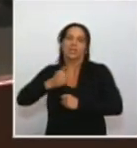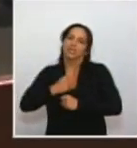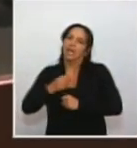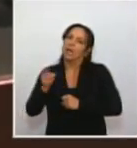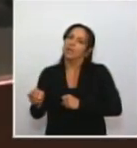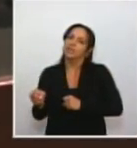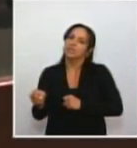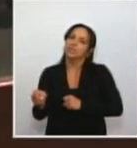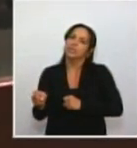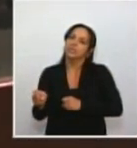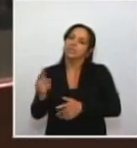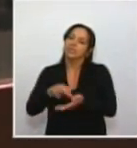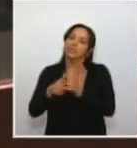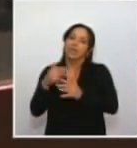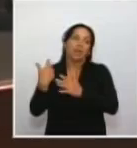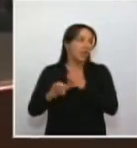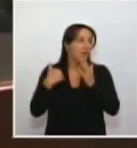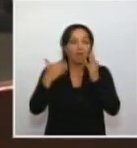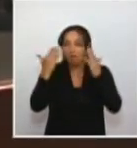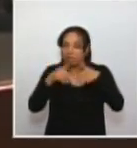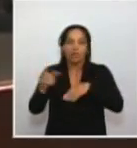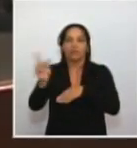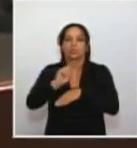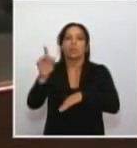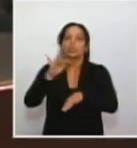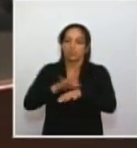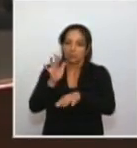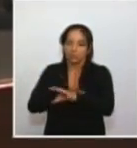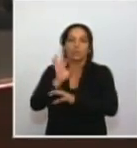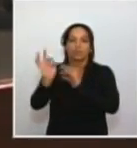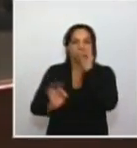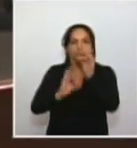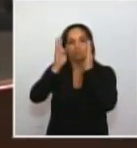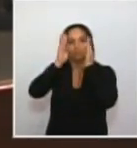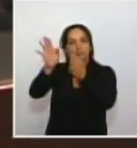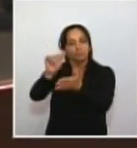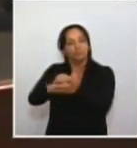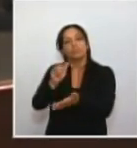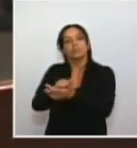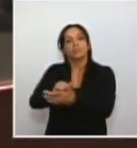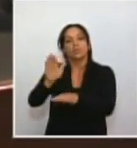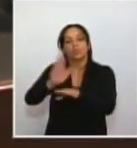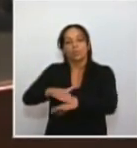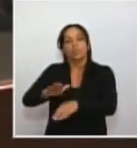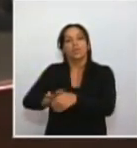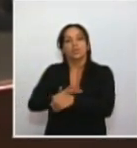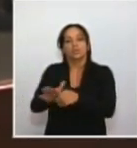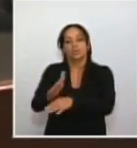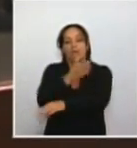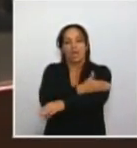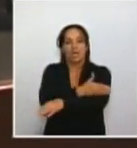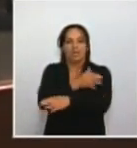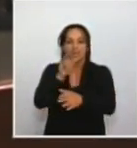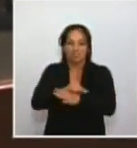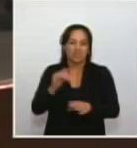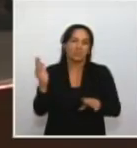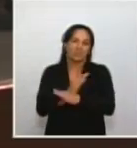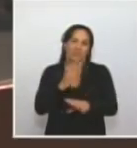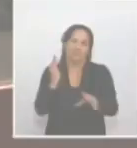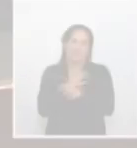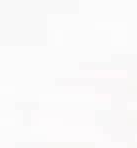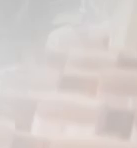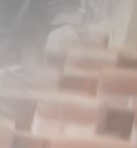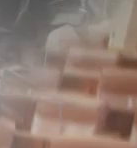tengan, no impunidad, tratamiento diferenciado por actos cometidos durante el conflicto armado.